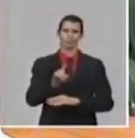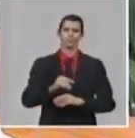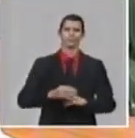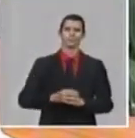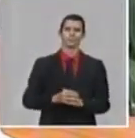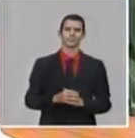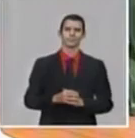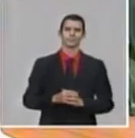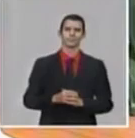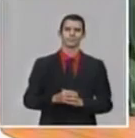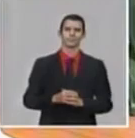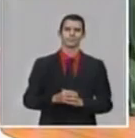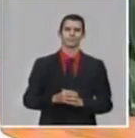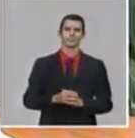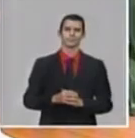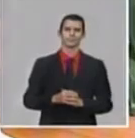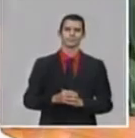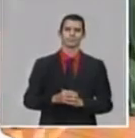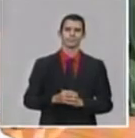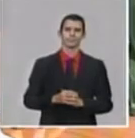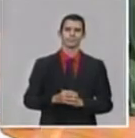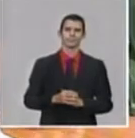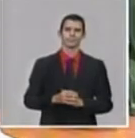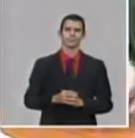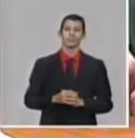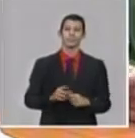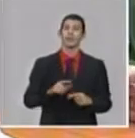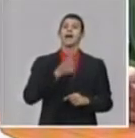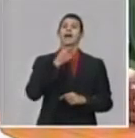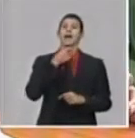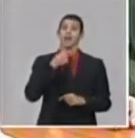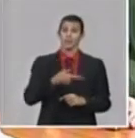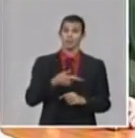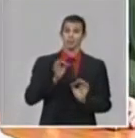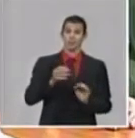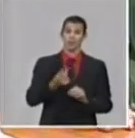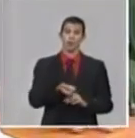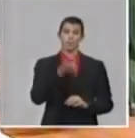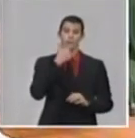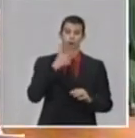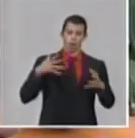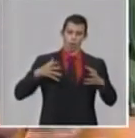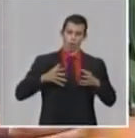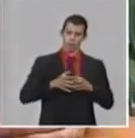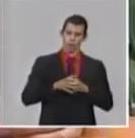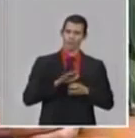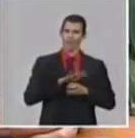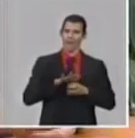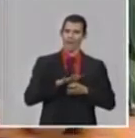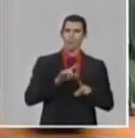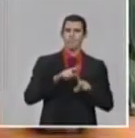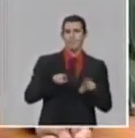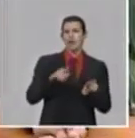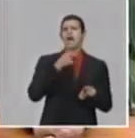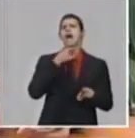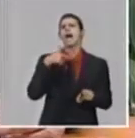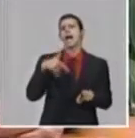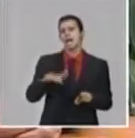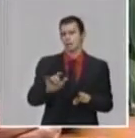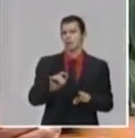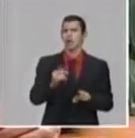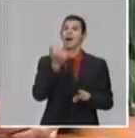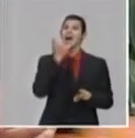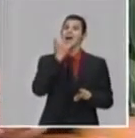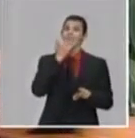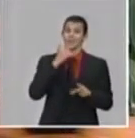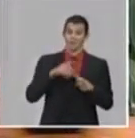estamos también deteriorando la respuesta inmunitaria. Con esas potencialidades de